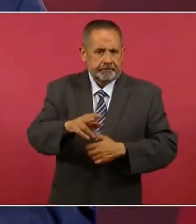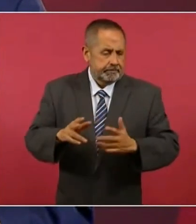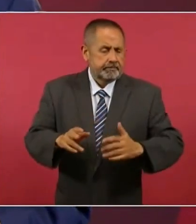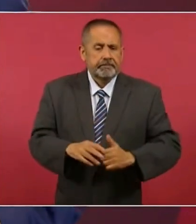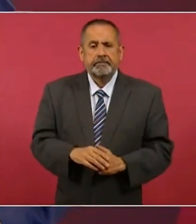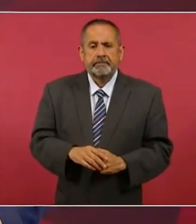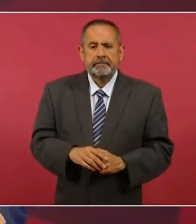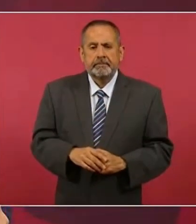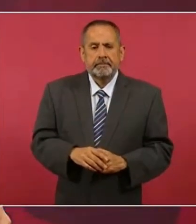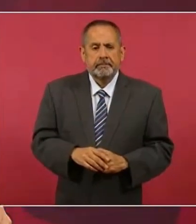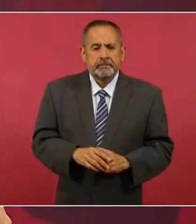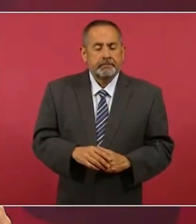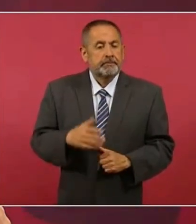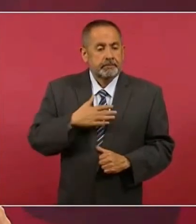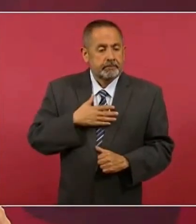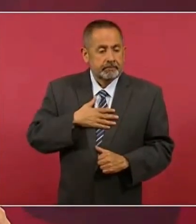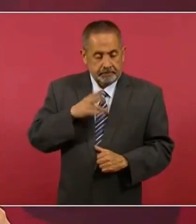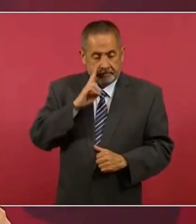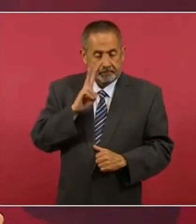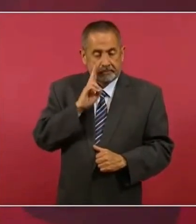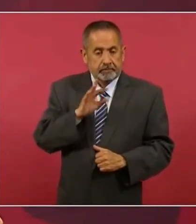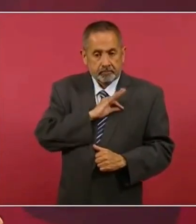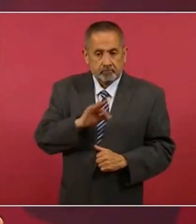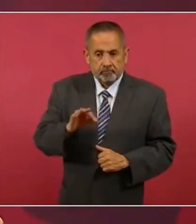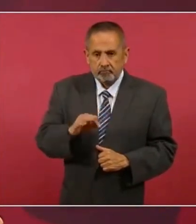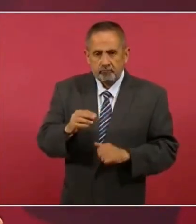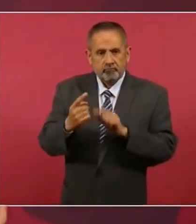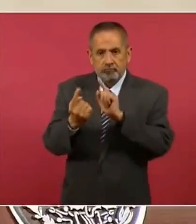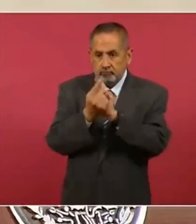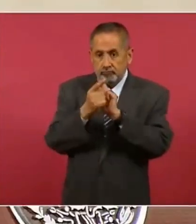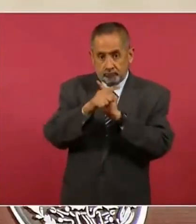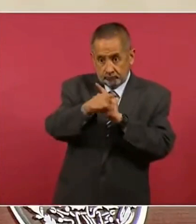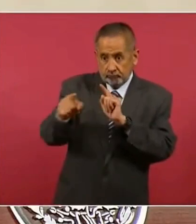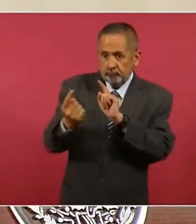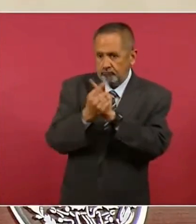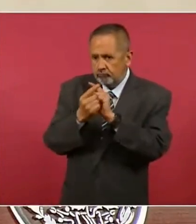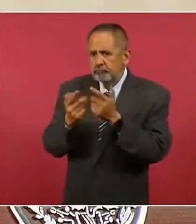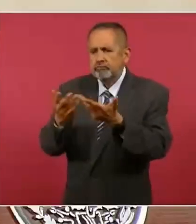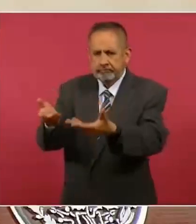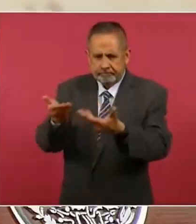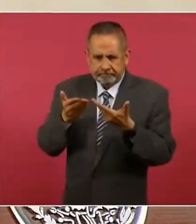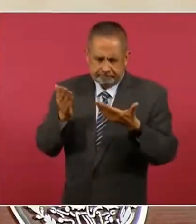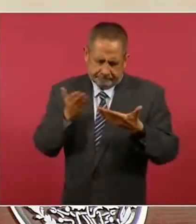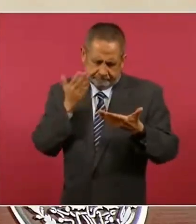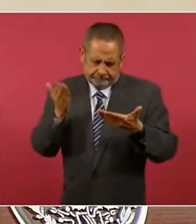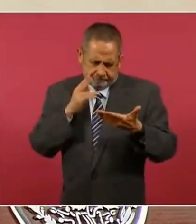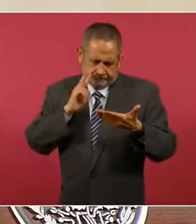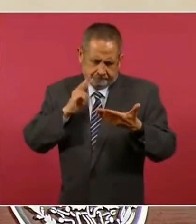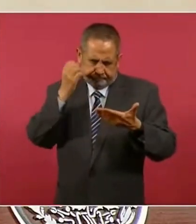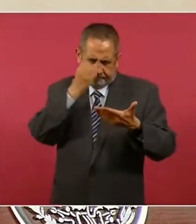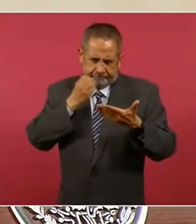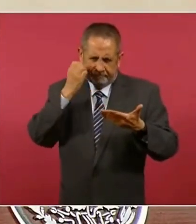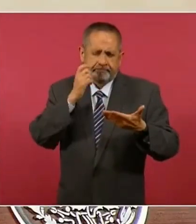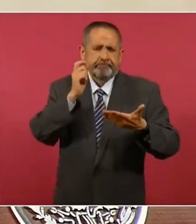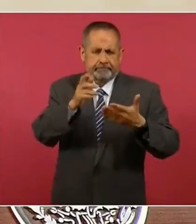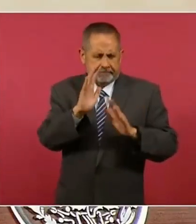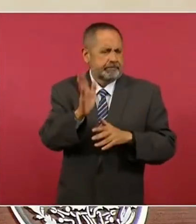Entonces nosotros podemos atenderlos, ver cómo están sus casos. Lo estamos haciendo